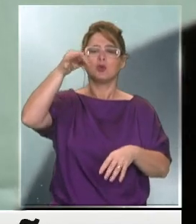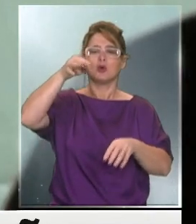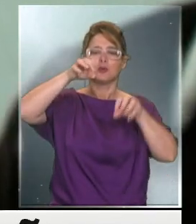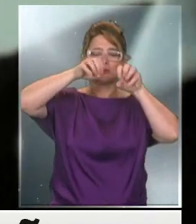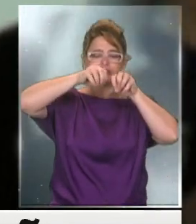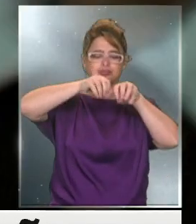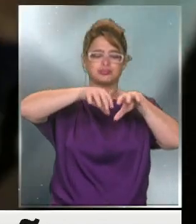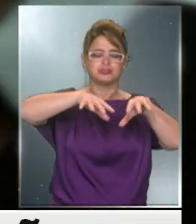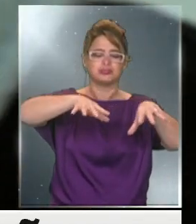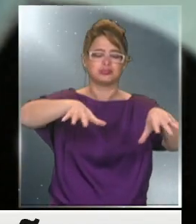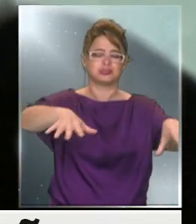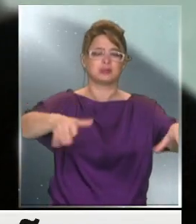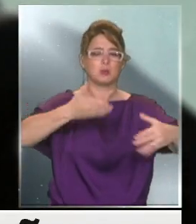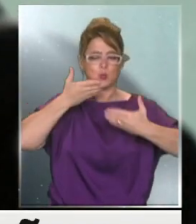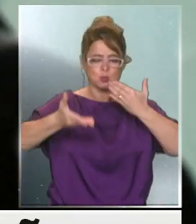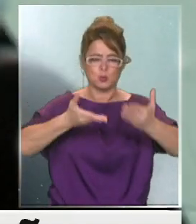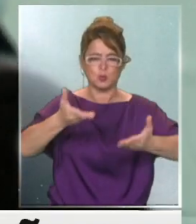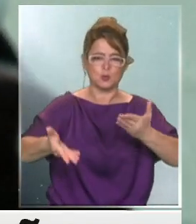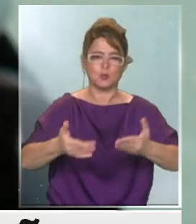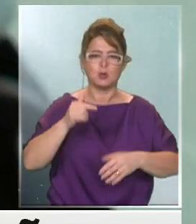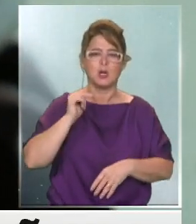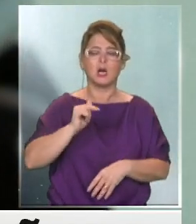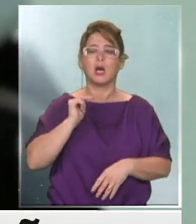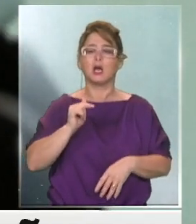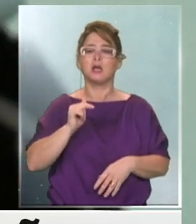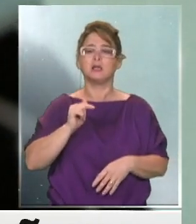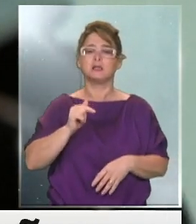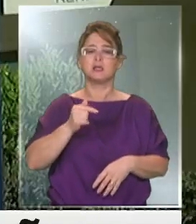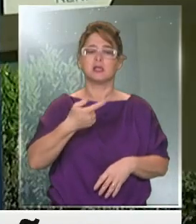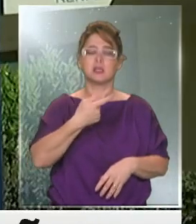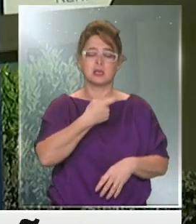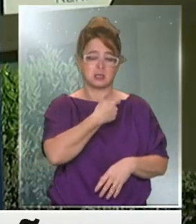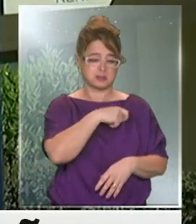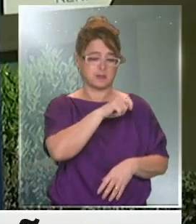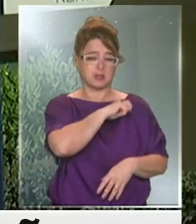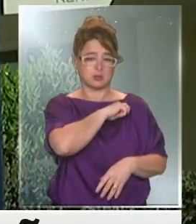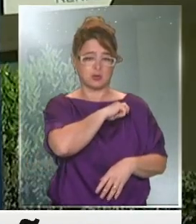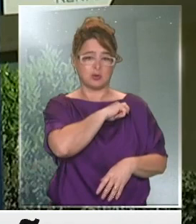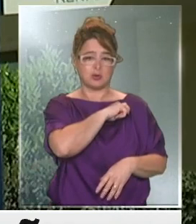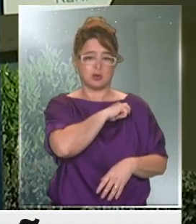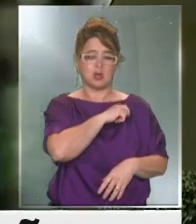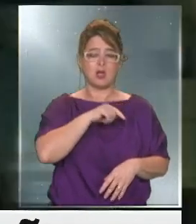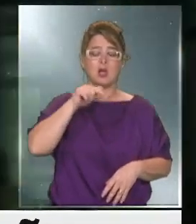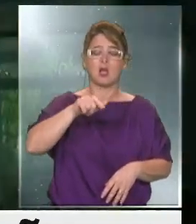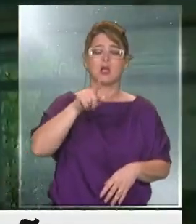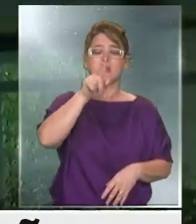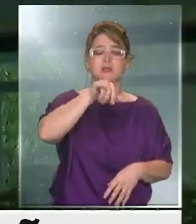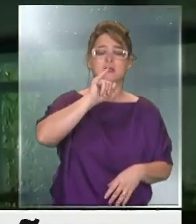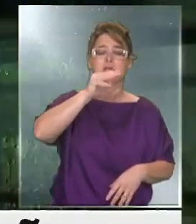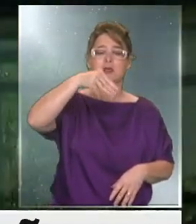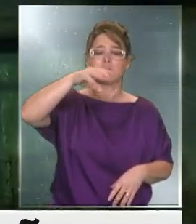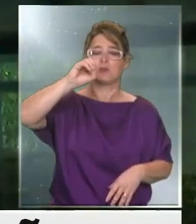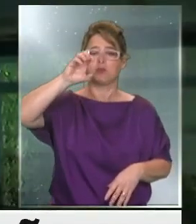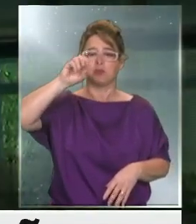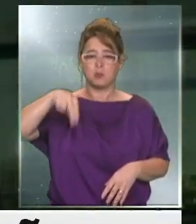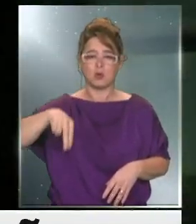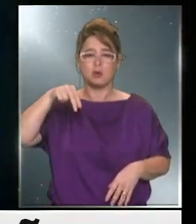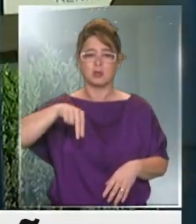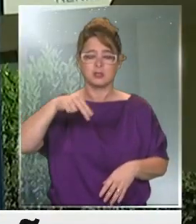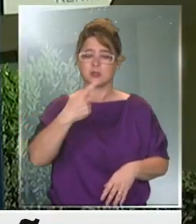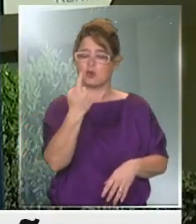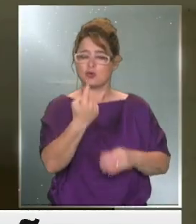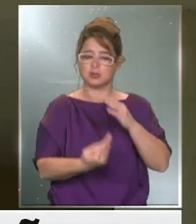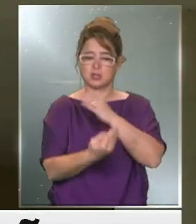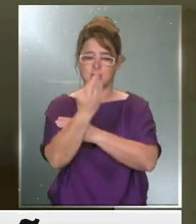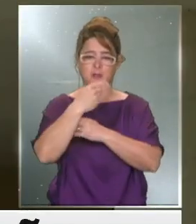pero además hoy, por ejemplo, el portavoz del gobierno, Fernando Simón, quien todos los días a las 11 y media de la mañana anuncia los resultados de las últimas